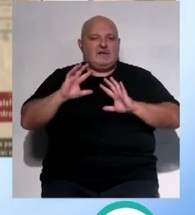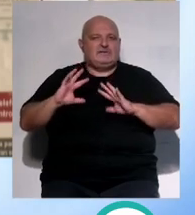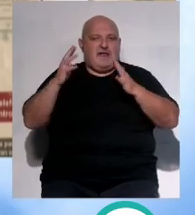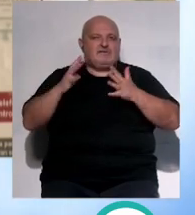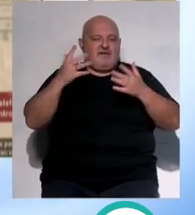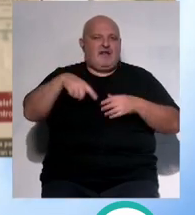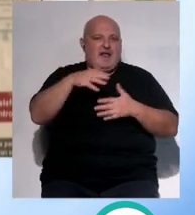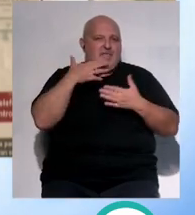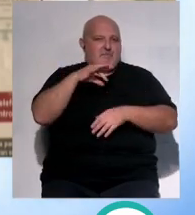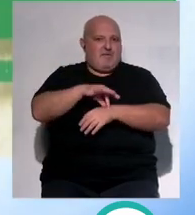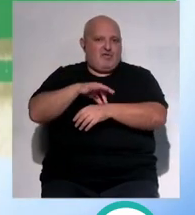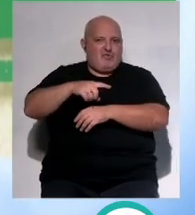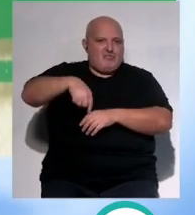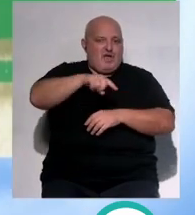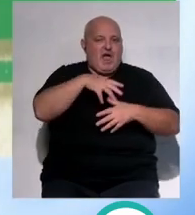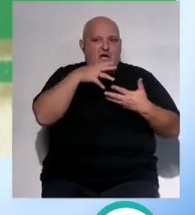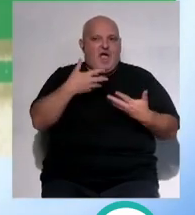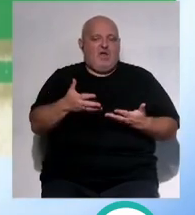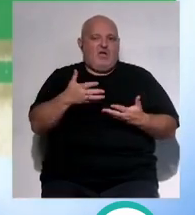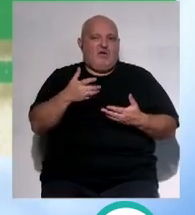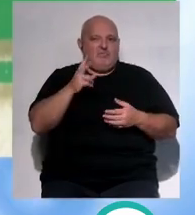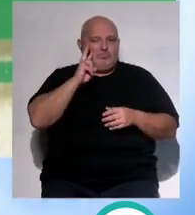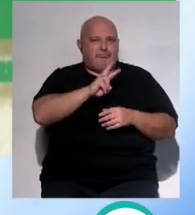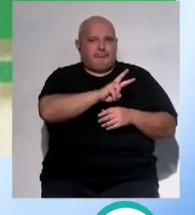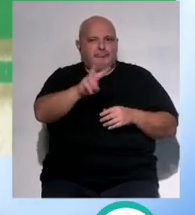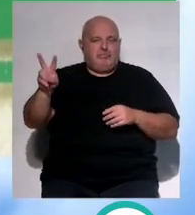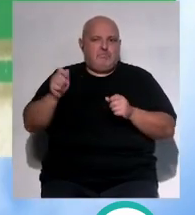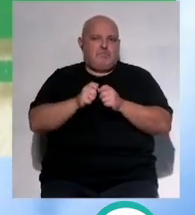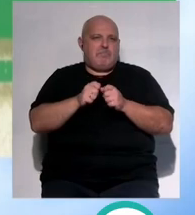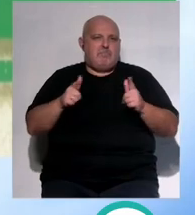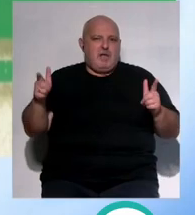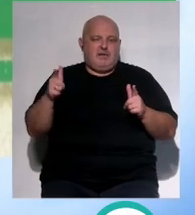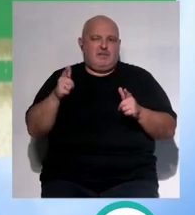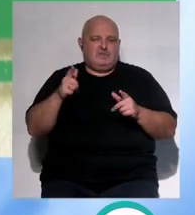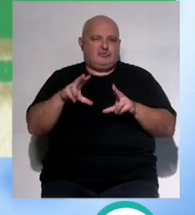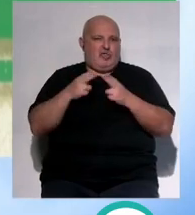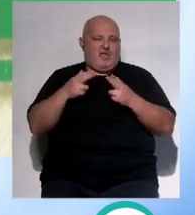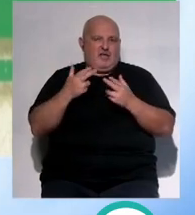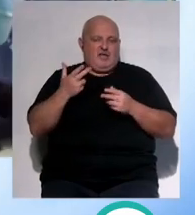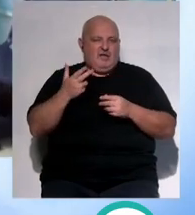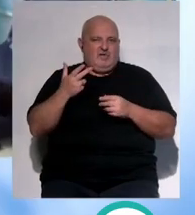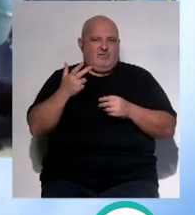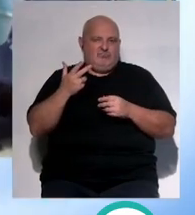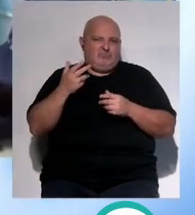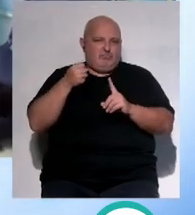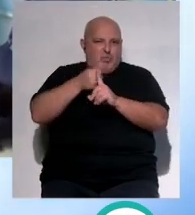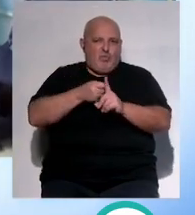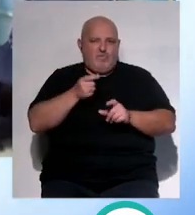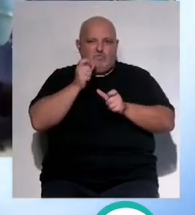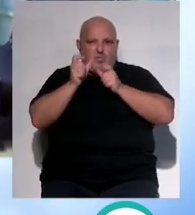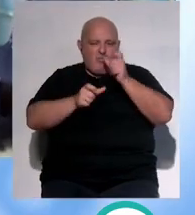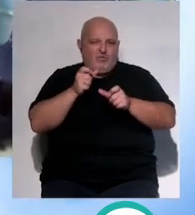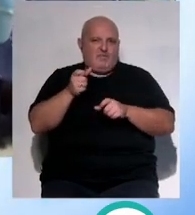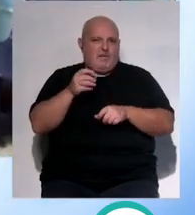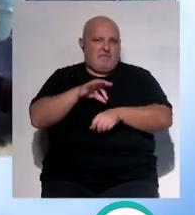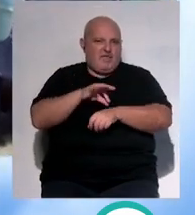sanan y que desgraciadamente estamos padeciendo una lacra una lacra social en cuanto a agresiones a